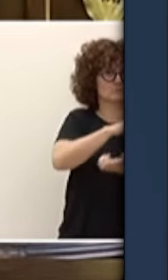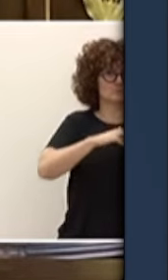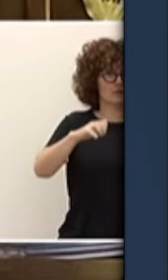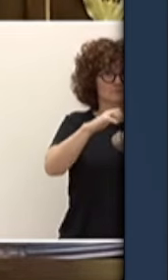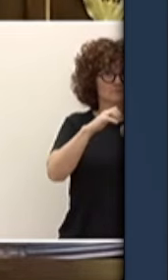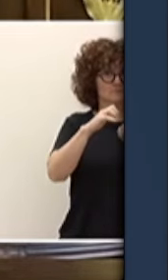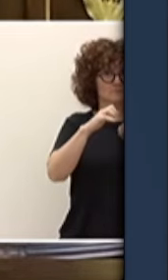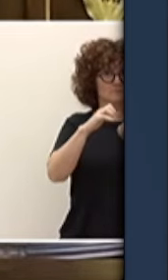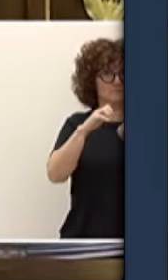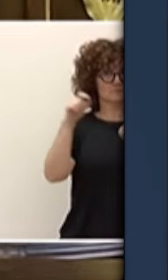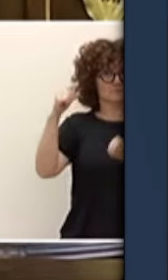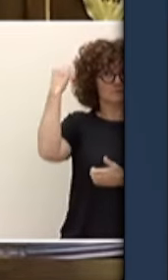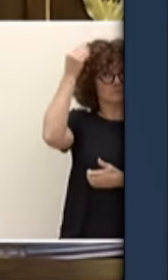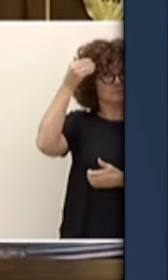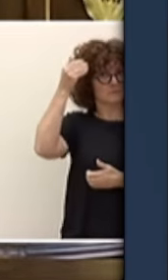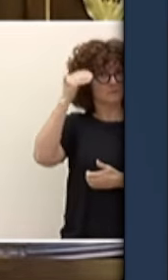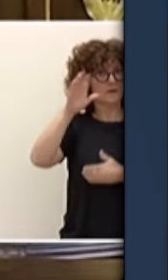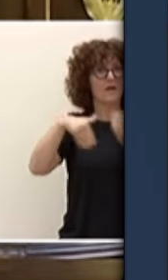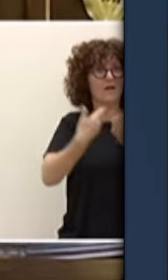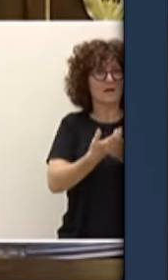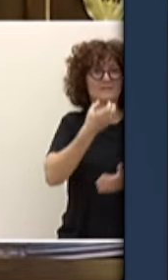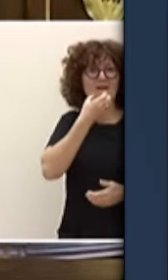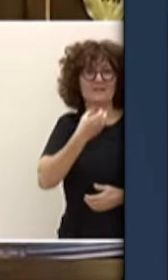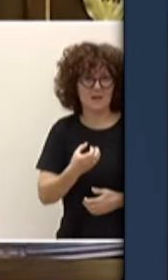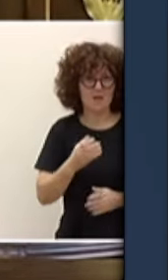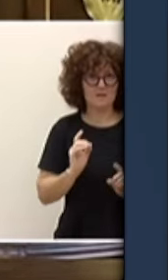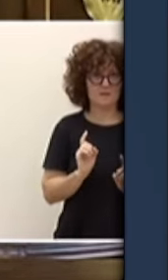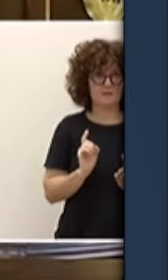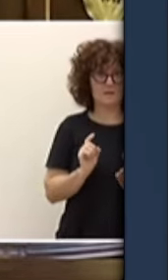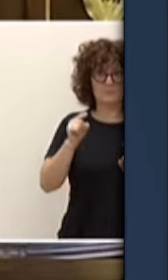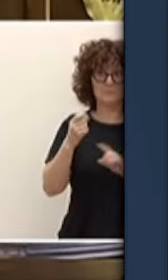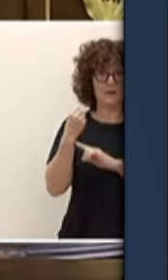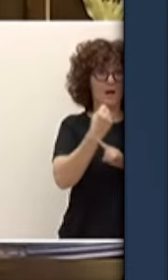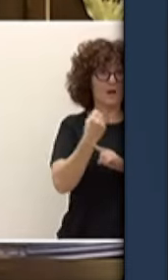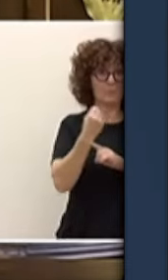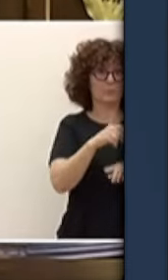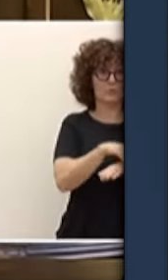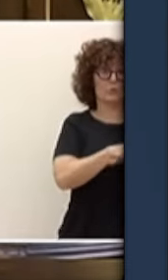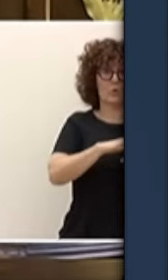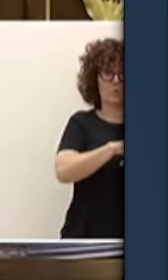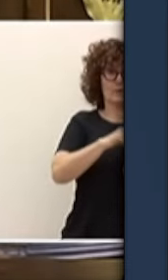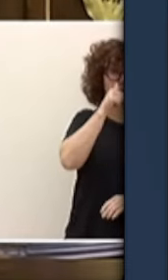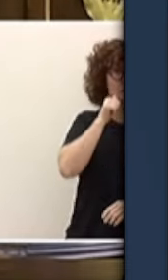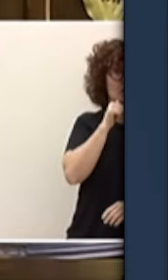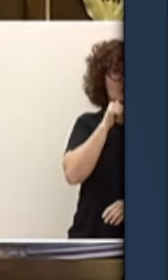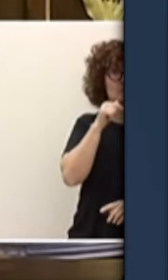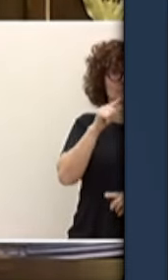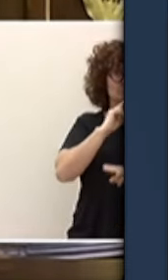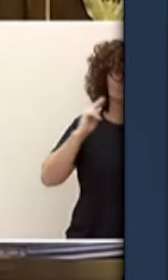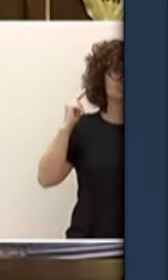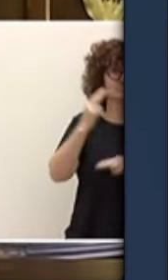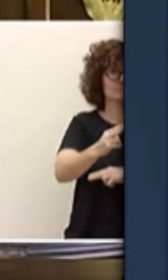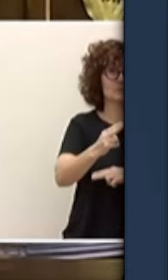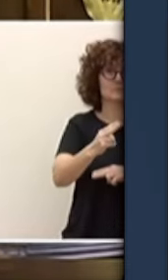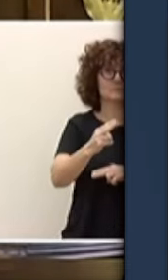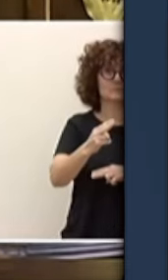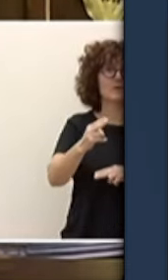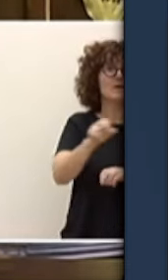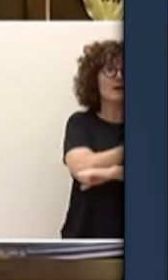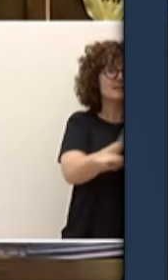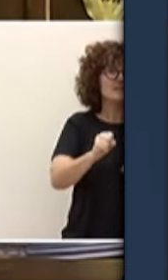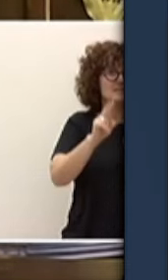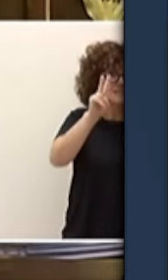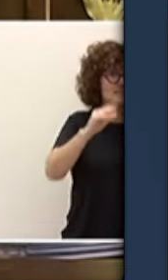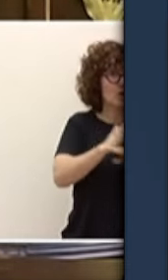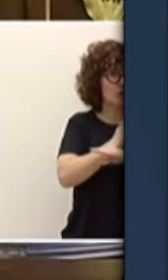las posiciones de este gobierno el de Sánchez que respondió a los atentados del 7 de octubre dando el premio de reconocer inmediatamente el Estado